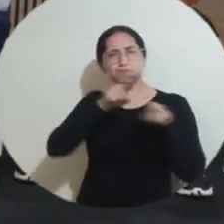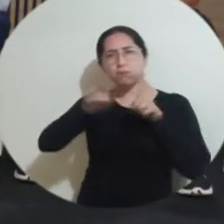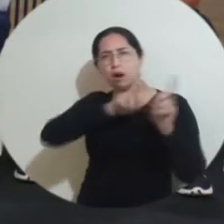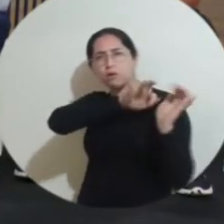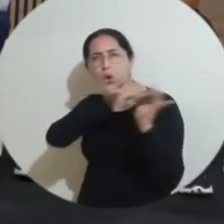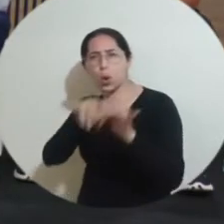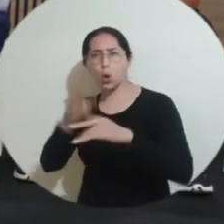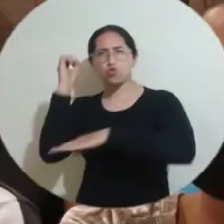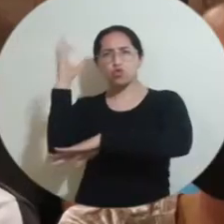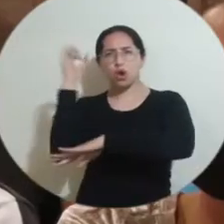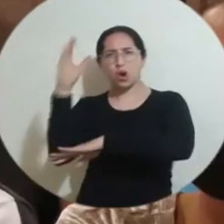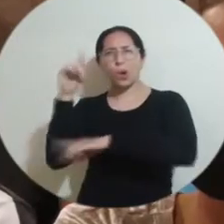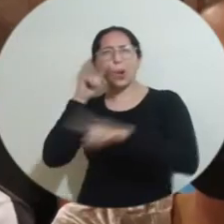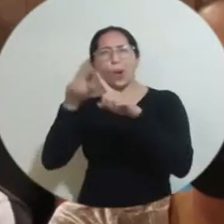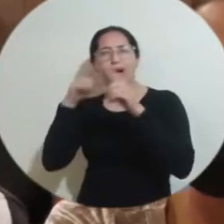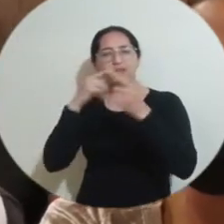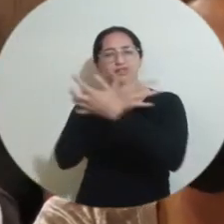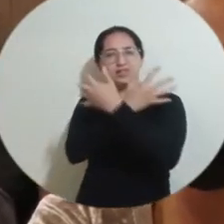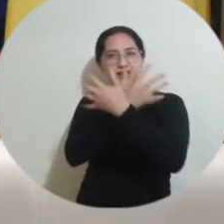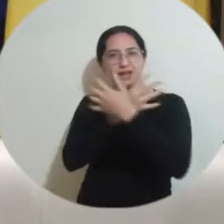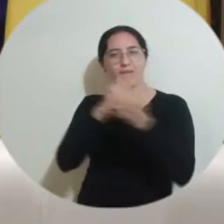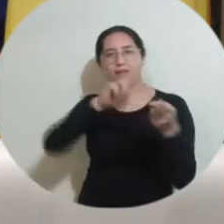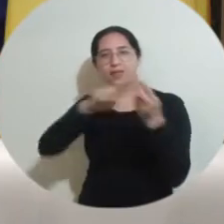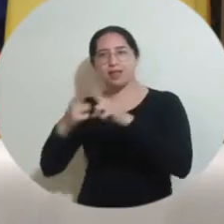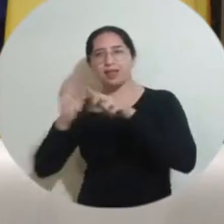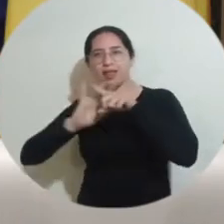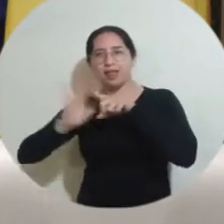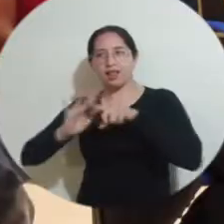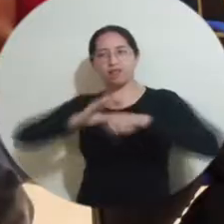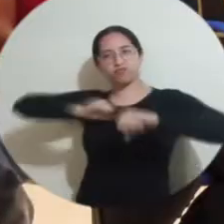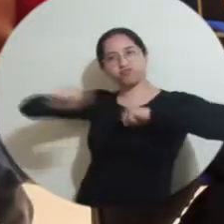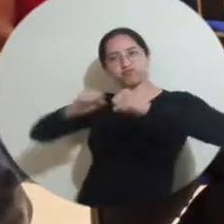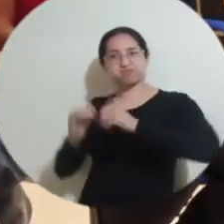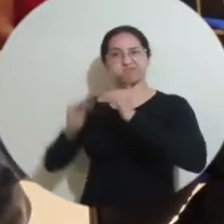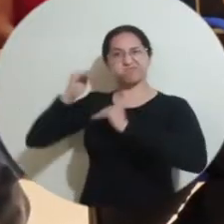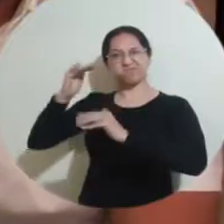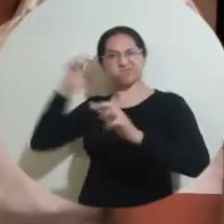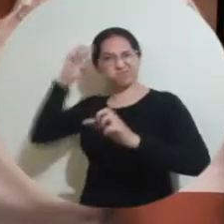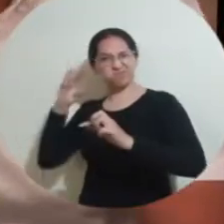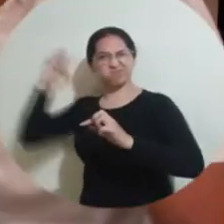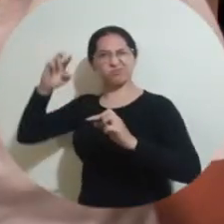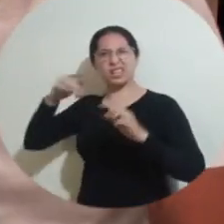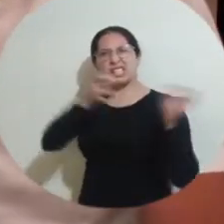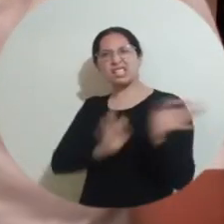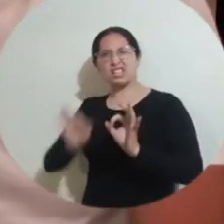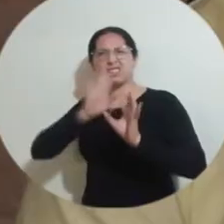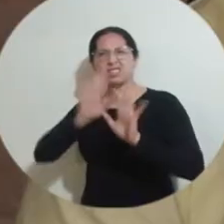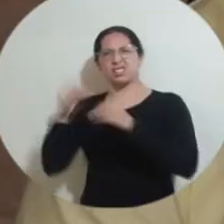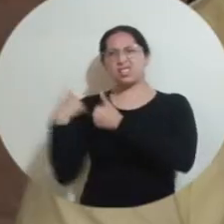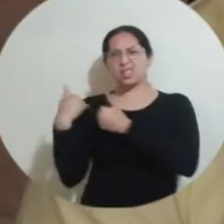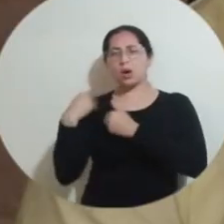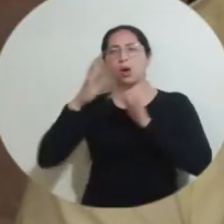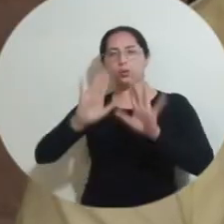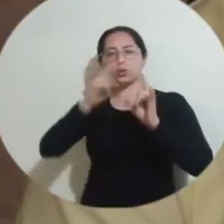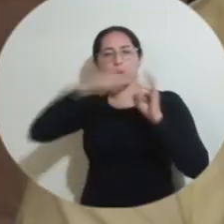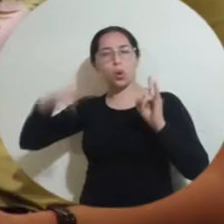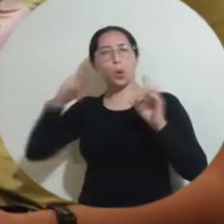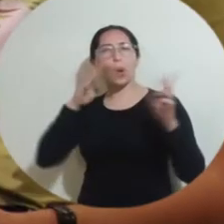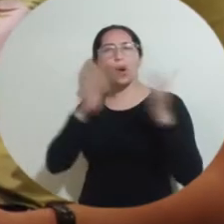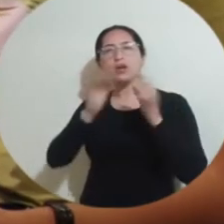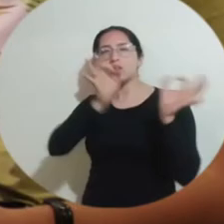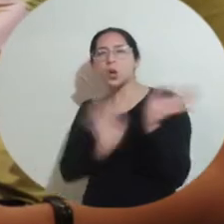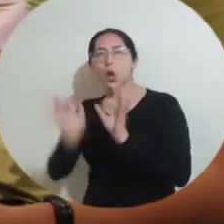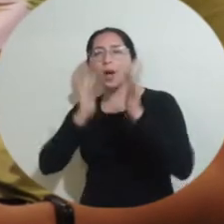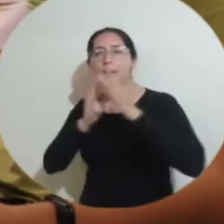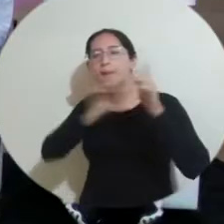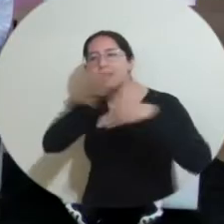conversatorio sobre ciencias aplicadas al deporte formativo y de alto rendimiento que organizó la Universidad del Magdalena para dialogar sobre el papel